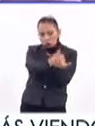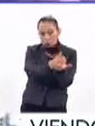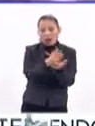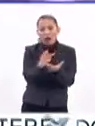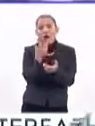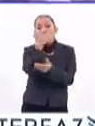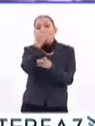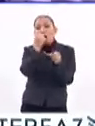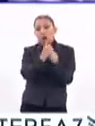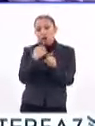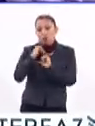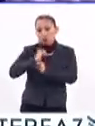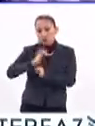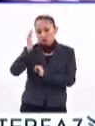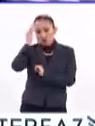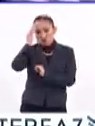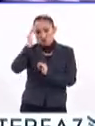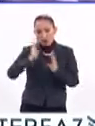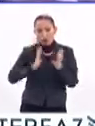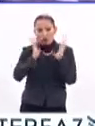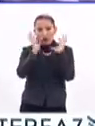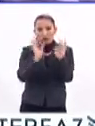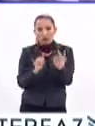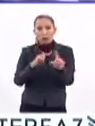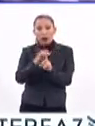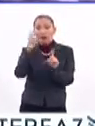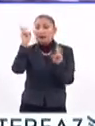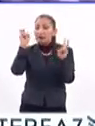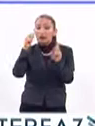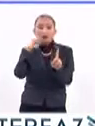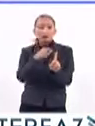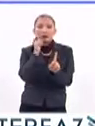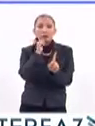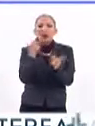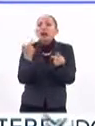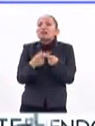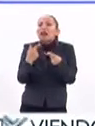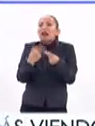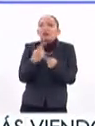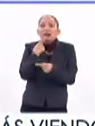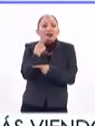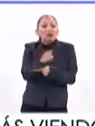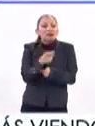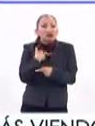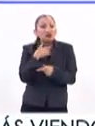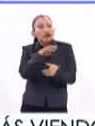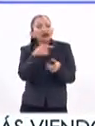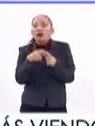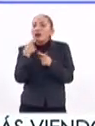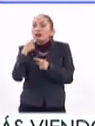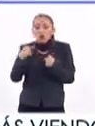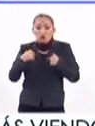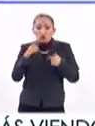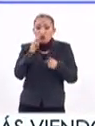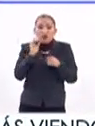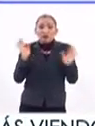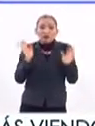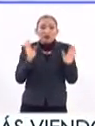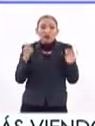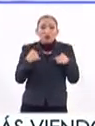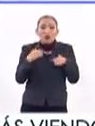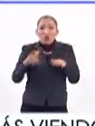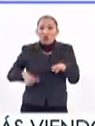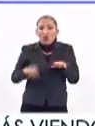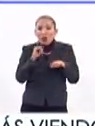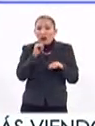Yo durante ocho años que dirigí una fundación contra el bullying, el tema siempre era ¿pero a quién denunciamos? Y llegaban conmigo y le digo, es que yo no soy la policía del bullying, yo no